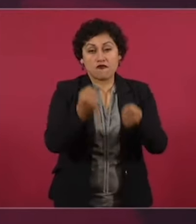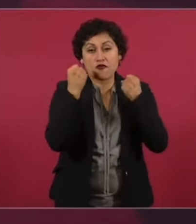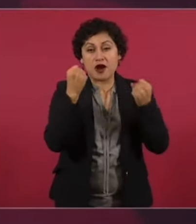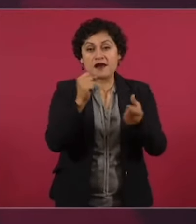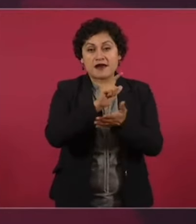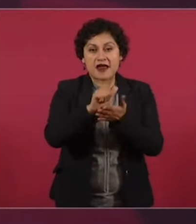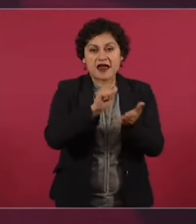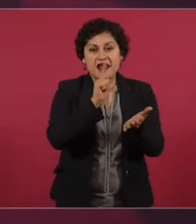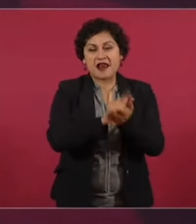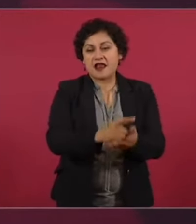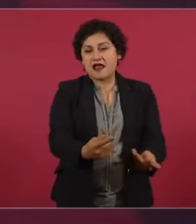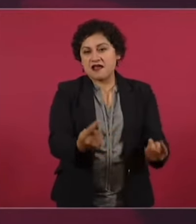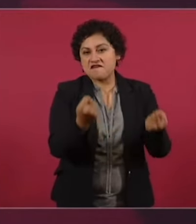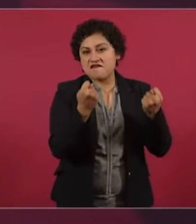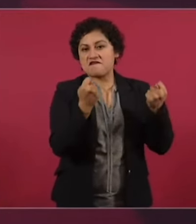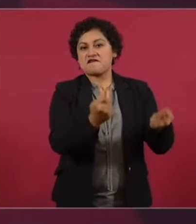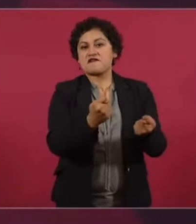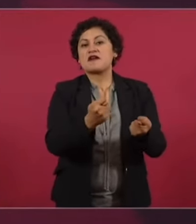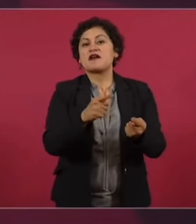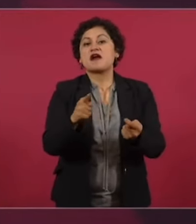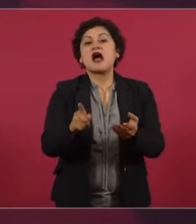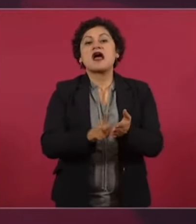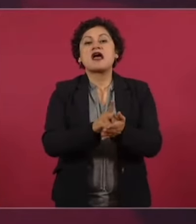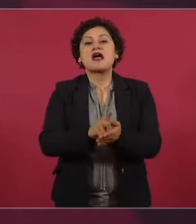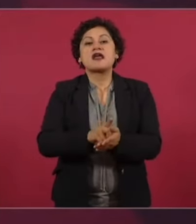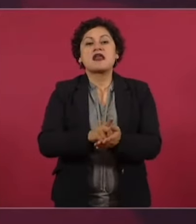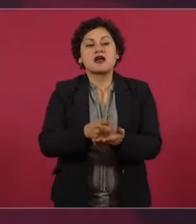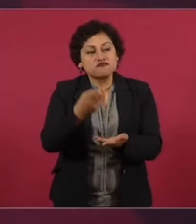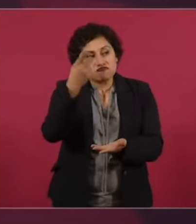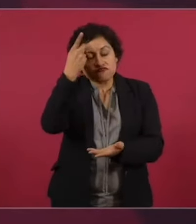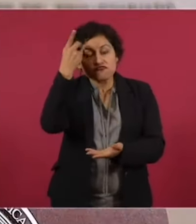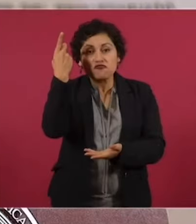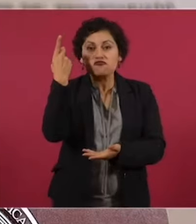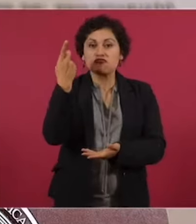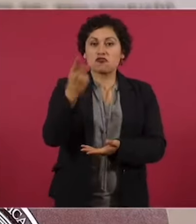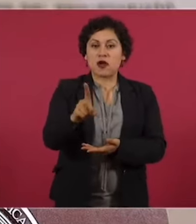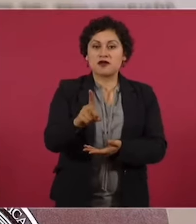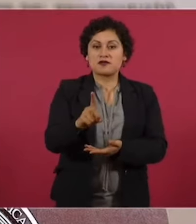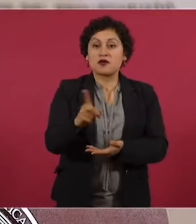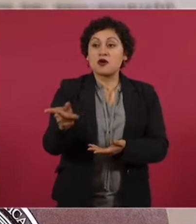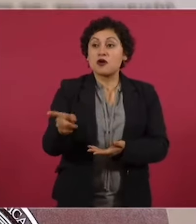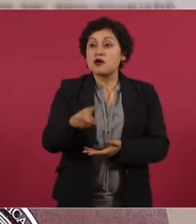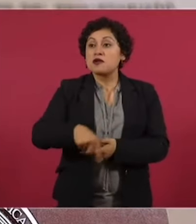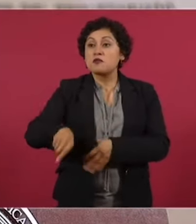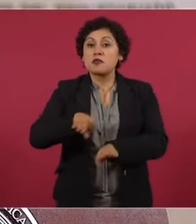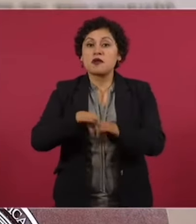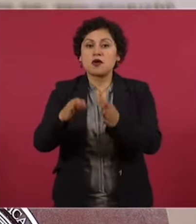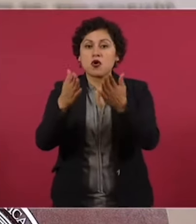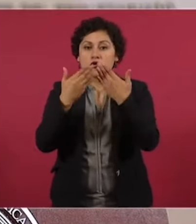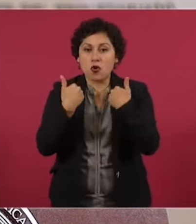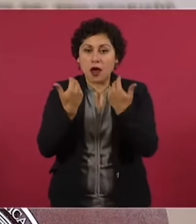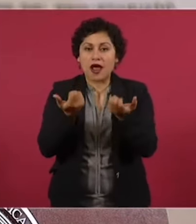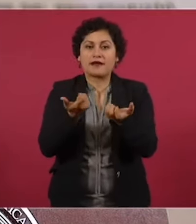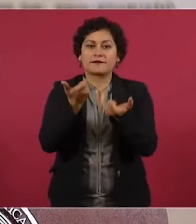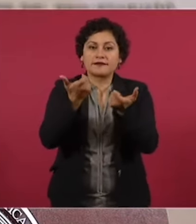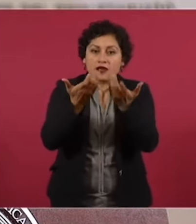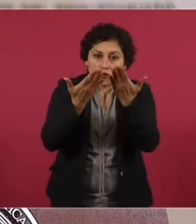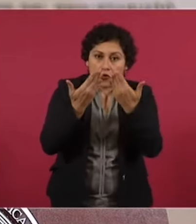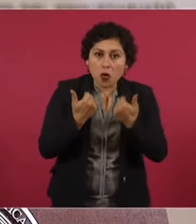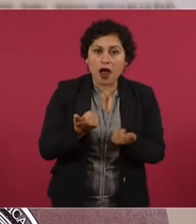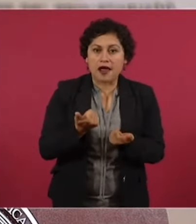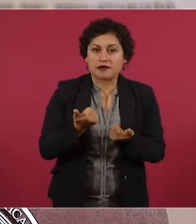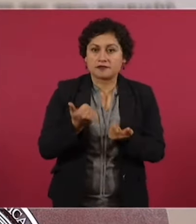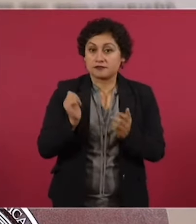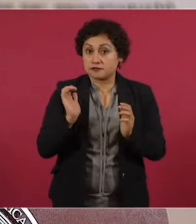El narco será el amo y señor, no habrá empleo y no habrá dinero para pagar los programas sociales. Tu